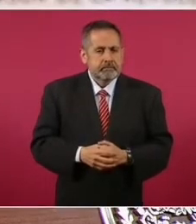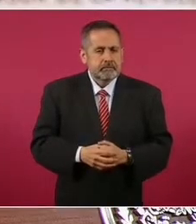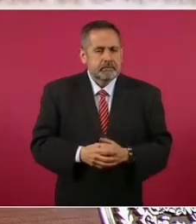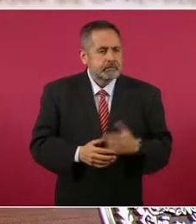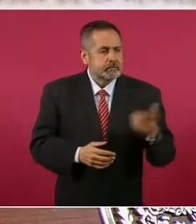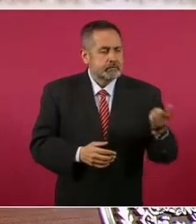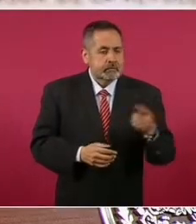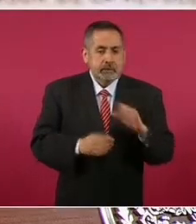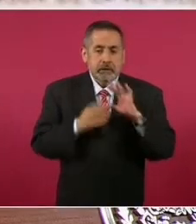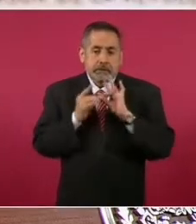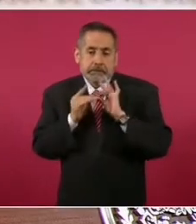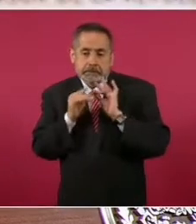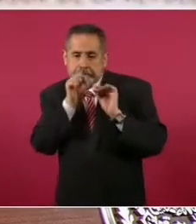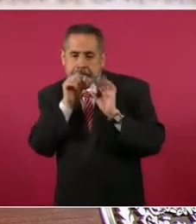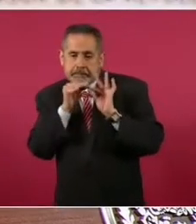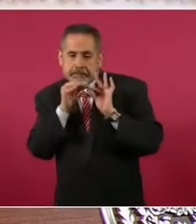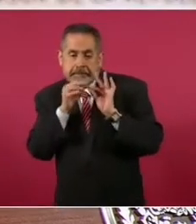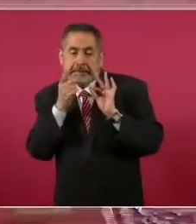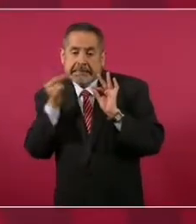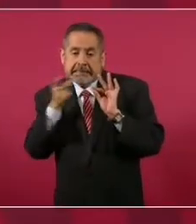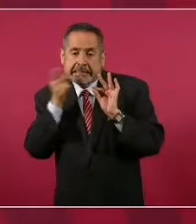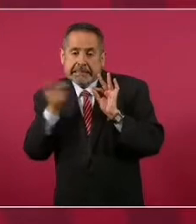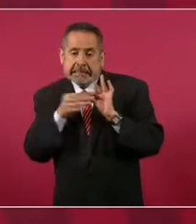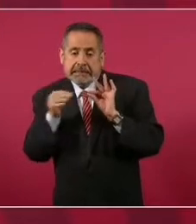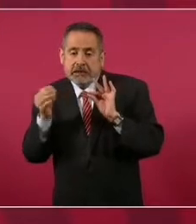casi le estaba soplando ahí